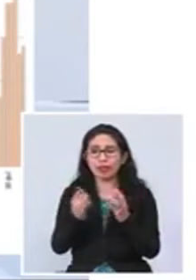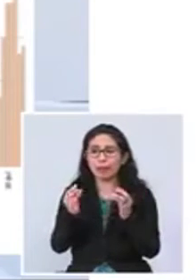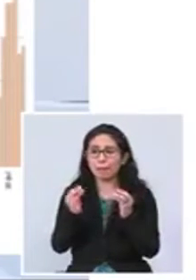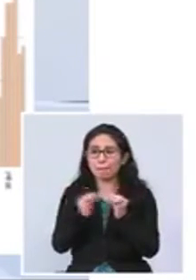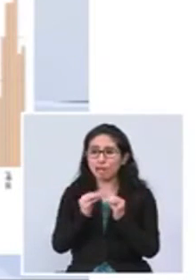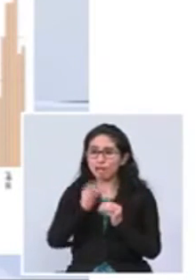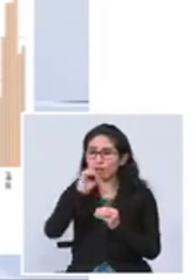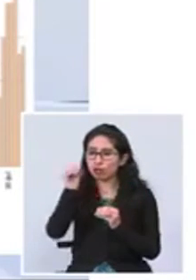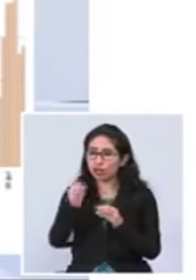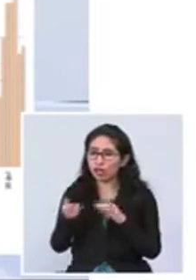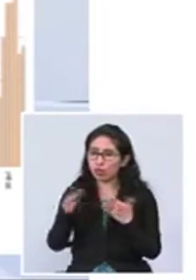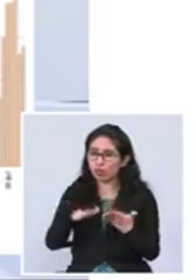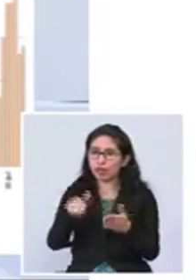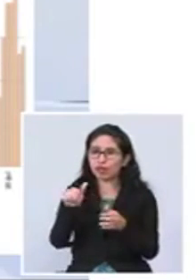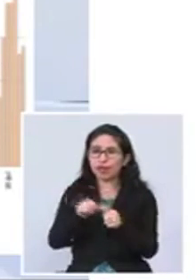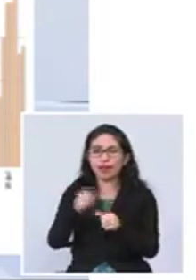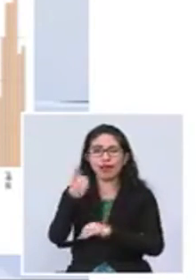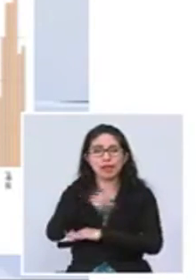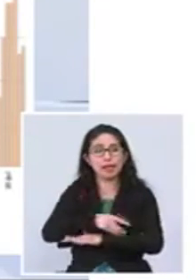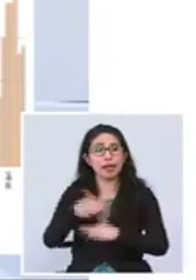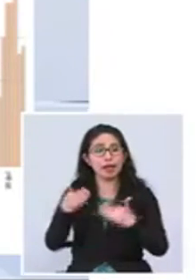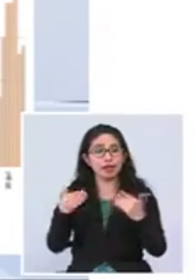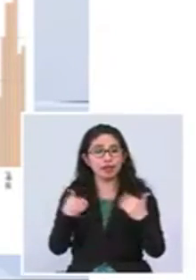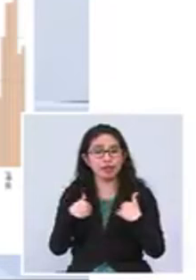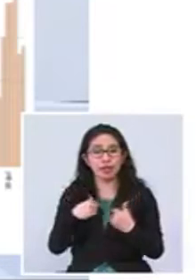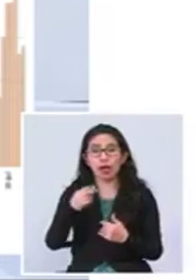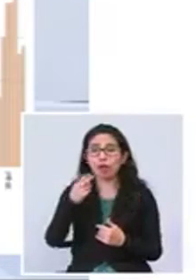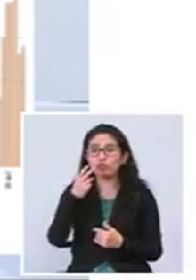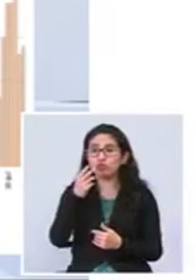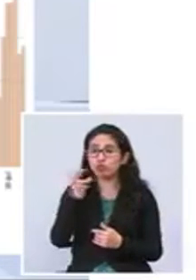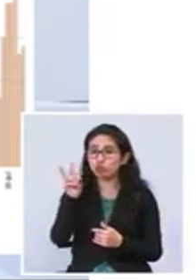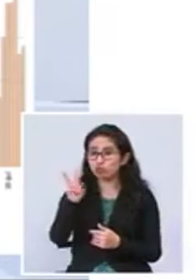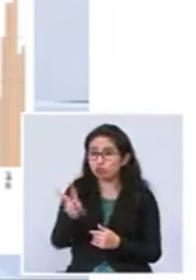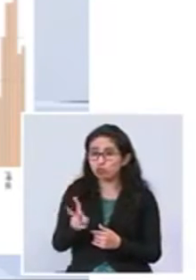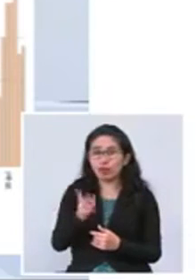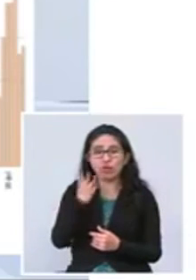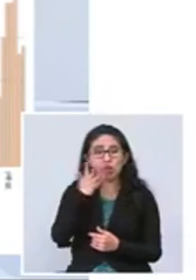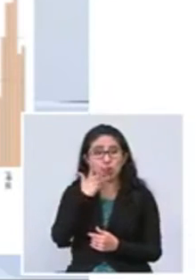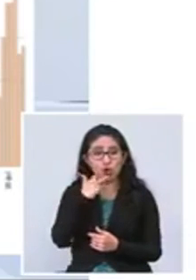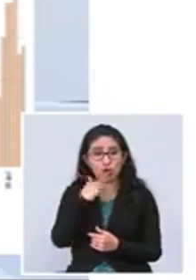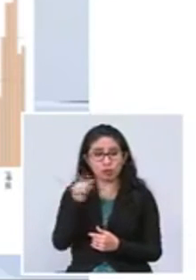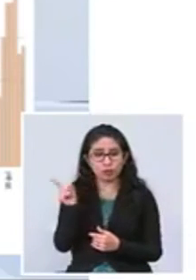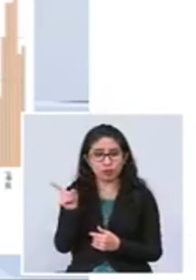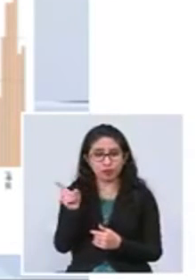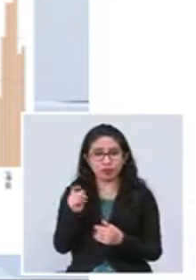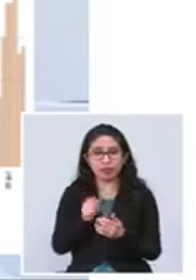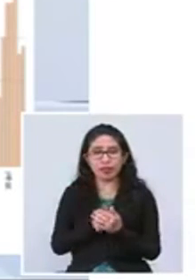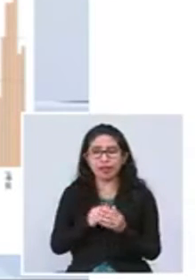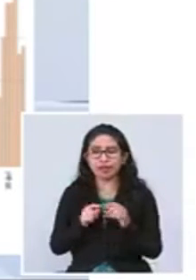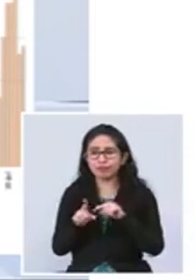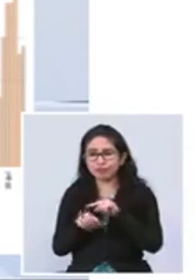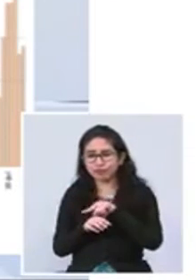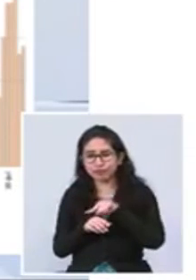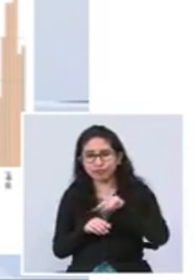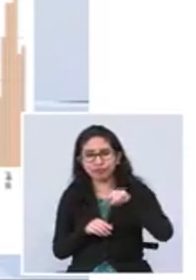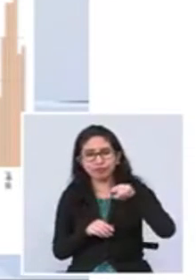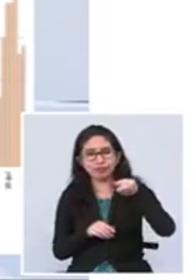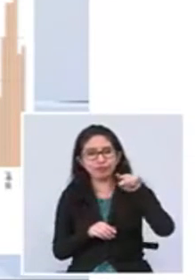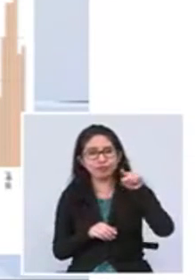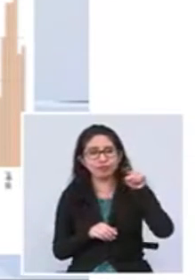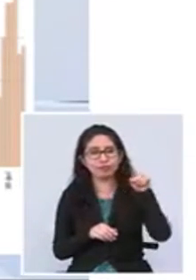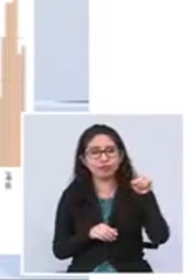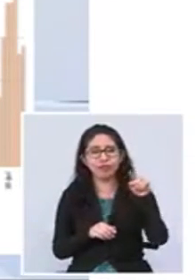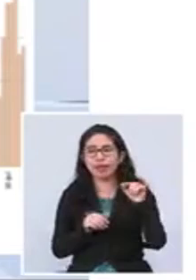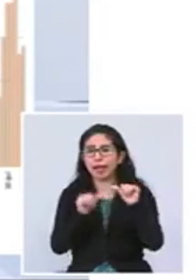letalidad por día. Vemos entonces en color verde la ocurrencia de casos por día y en la línea roja la tendencia marcadamente